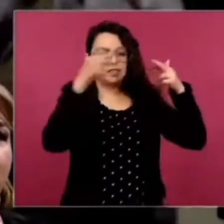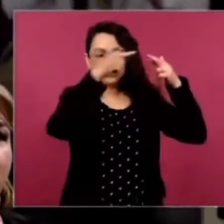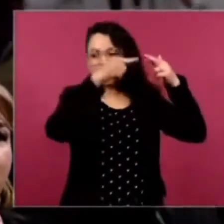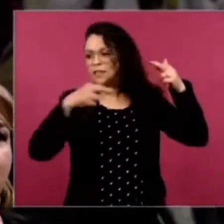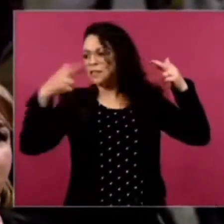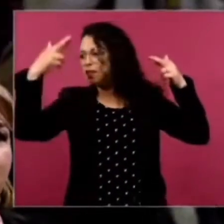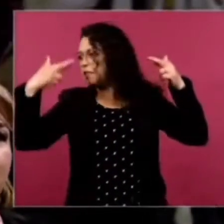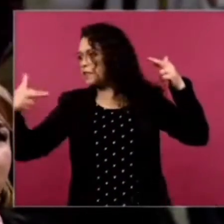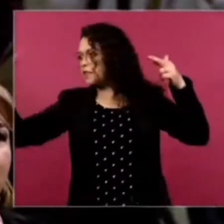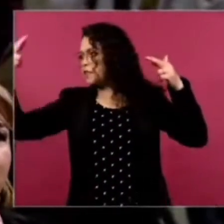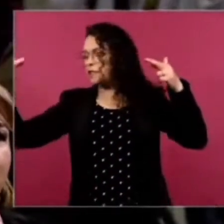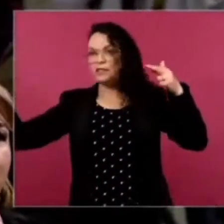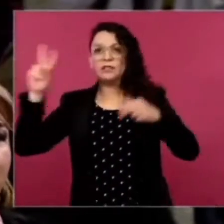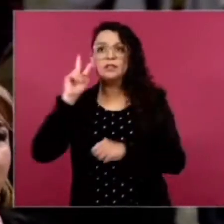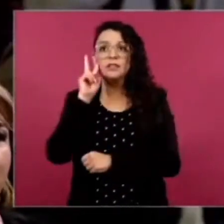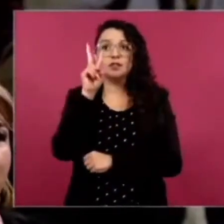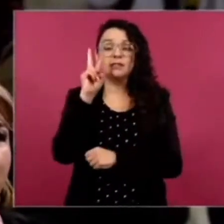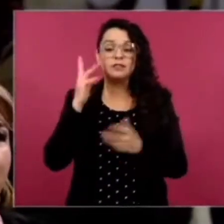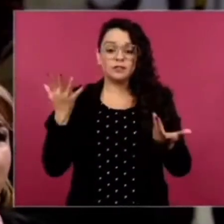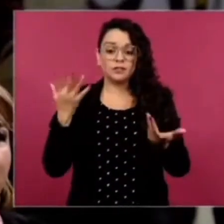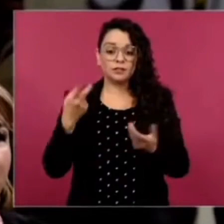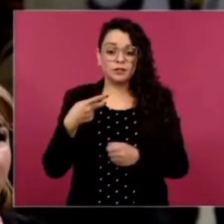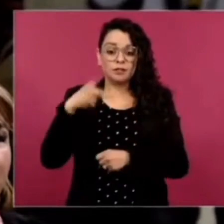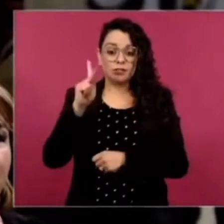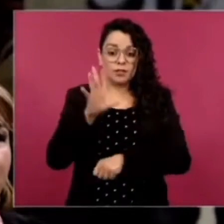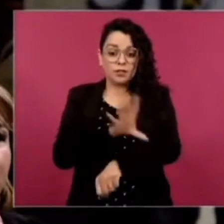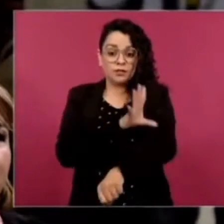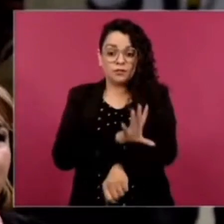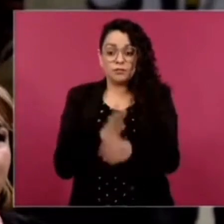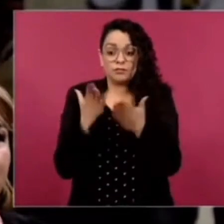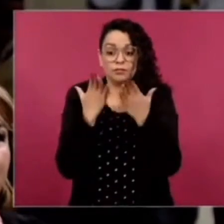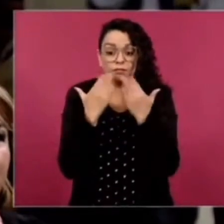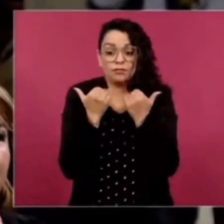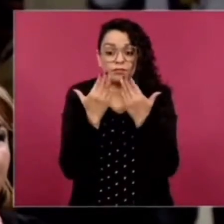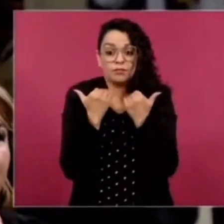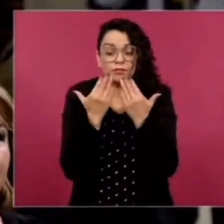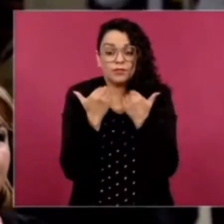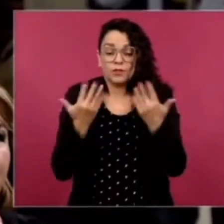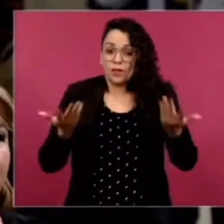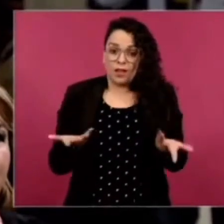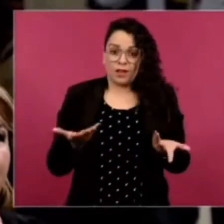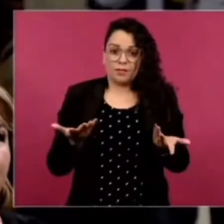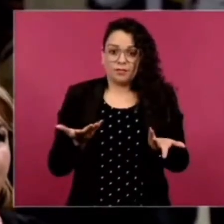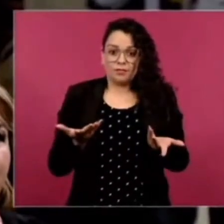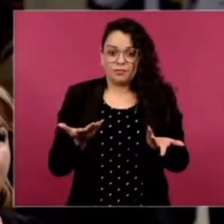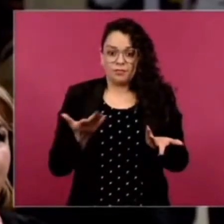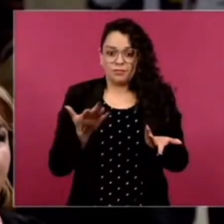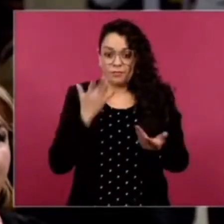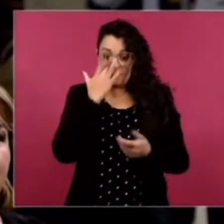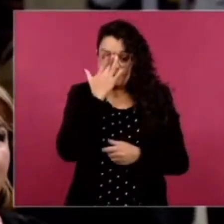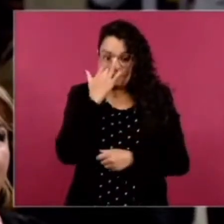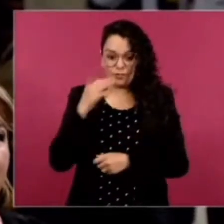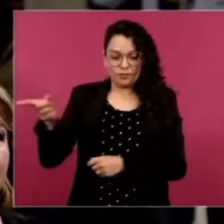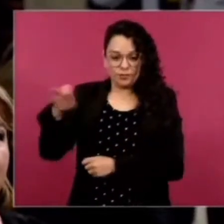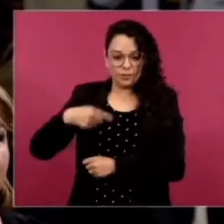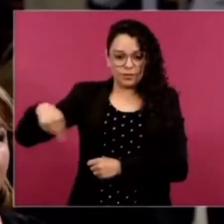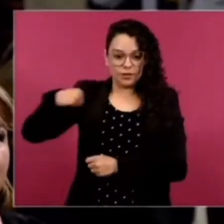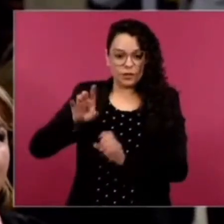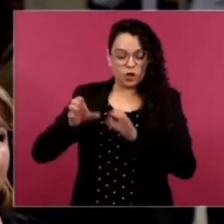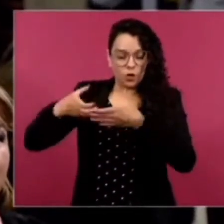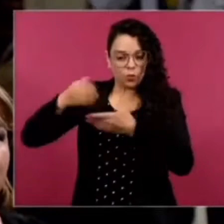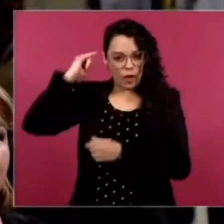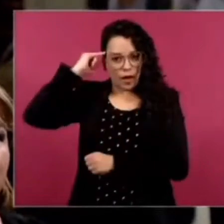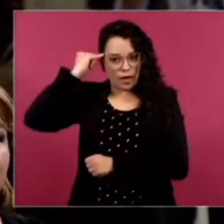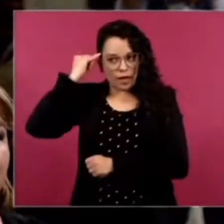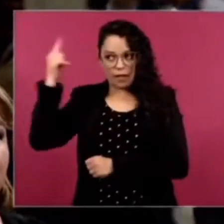energía tremenda, ven pasar los cables y no tienen electricidad. Pero además de que no tienen electricidad, estos indígenas oques que se la piden, que me